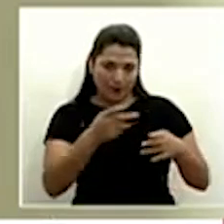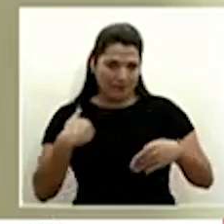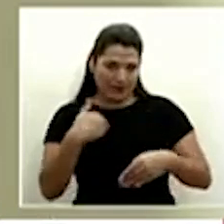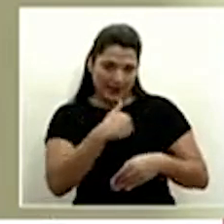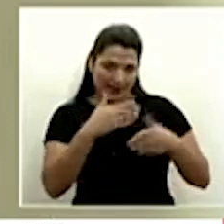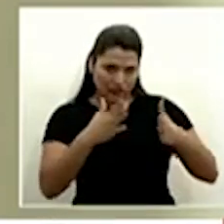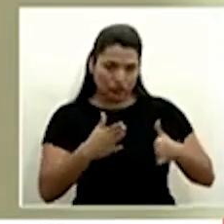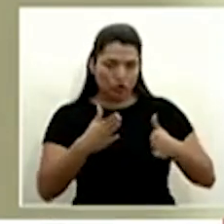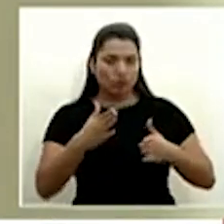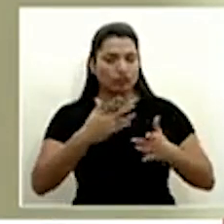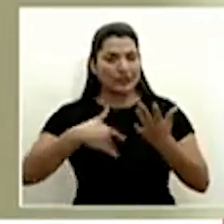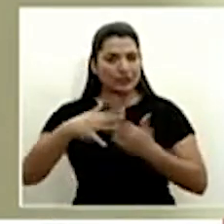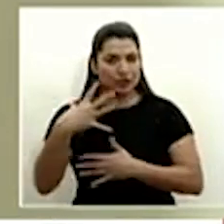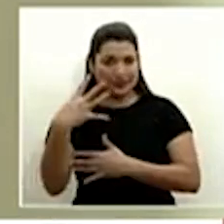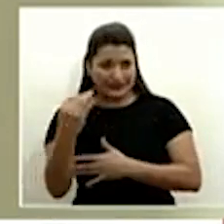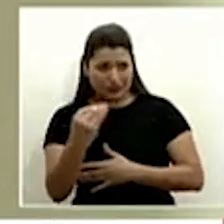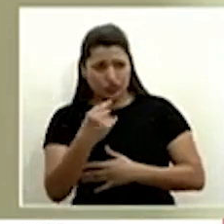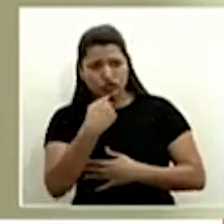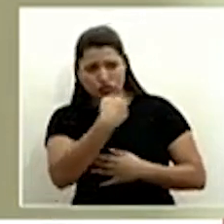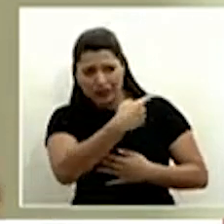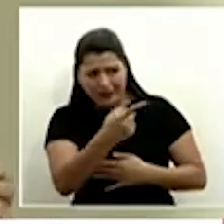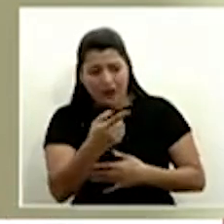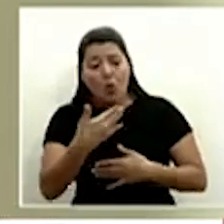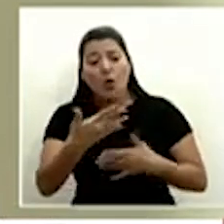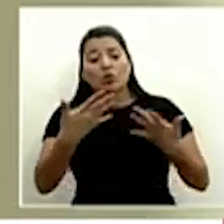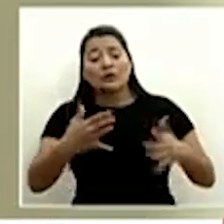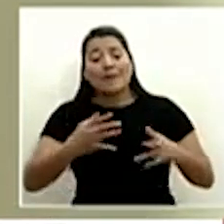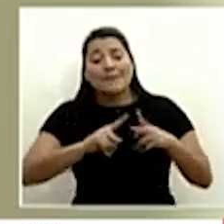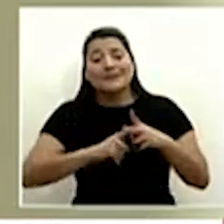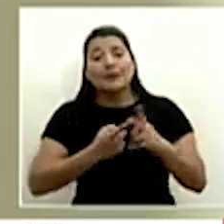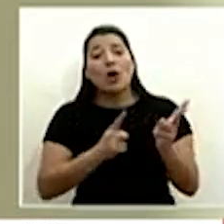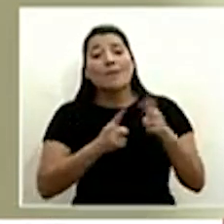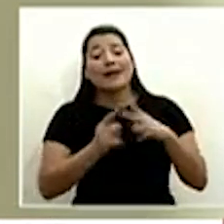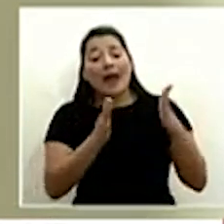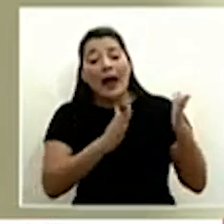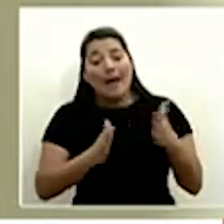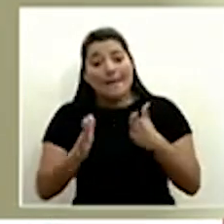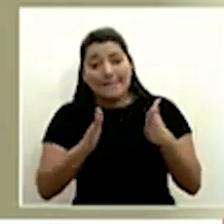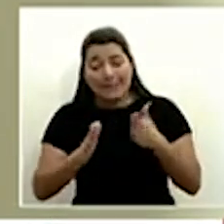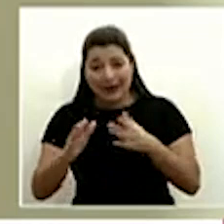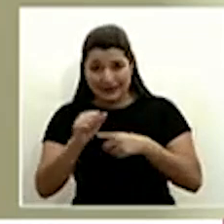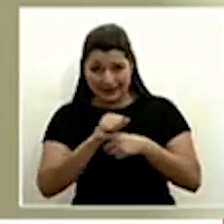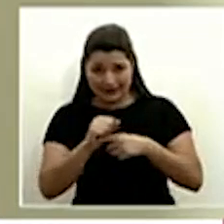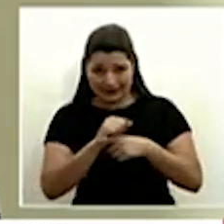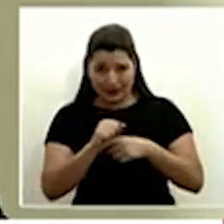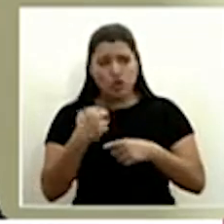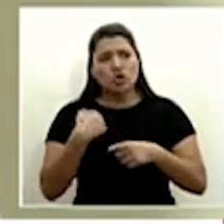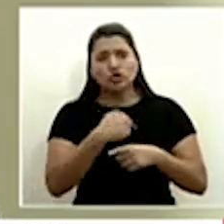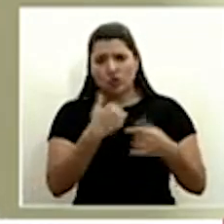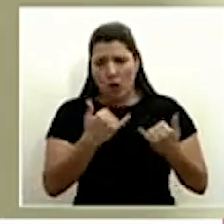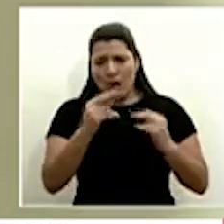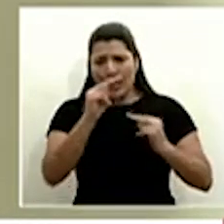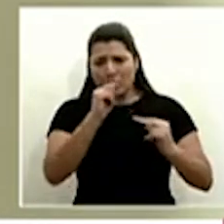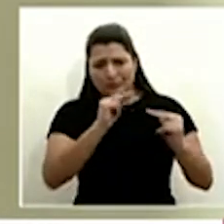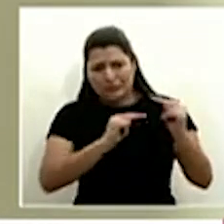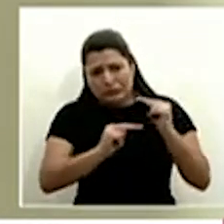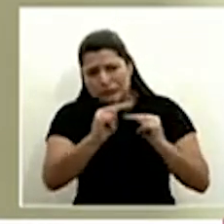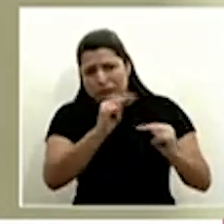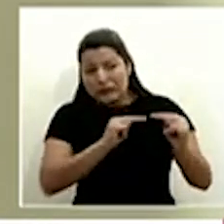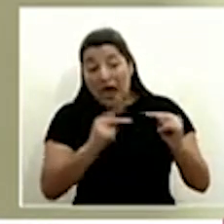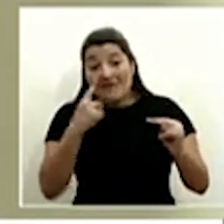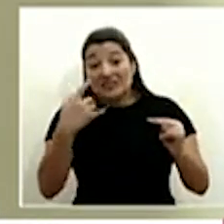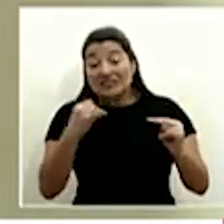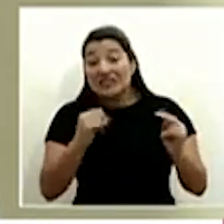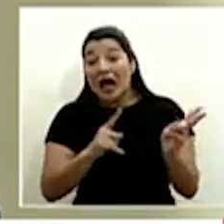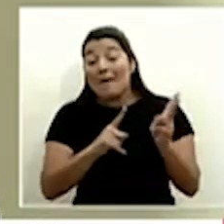aplicando incluso medidas sanitarias comunes se está negociando un protocolo sanitario que se aplica por el momento se